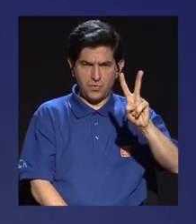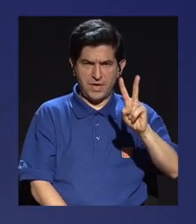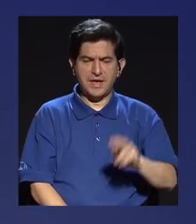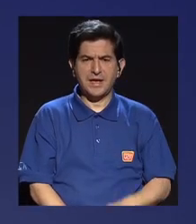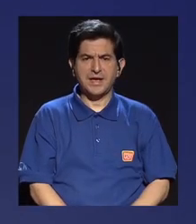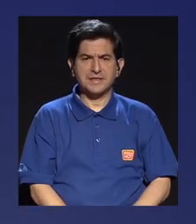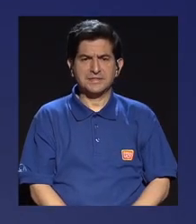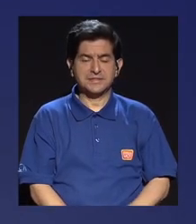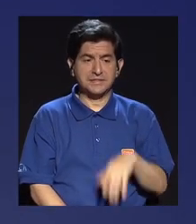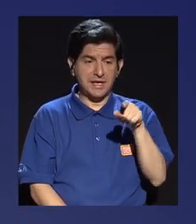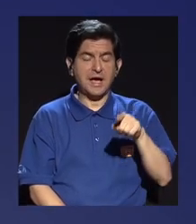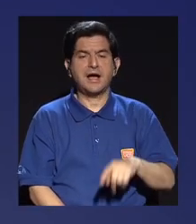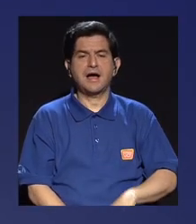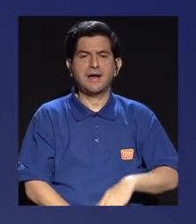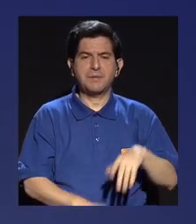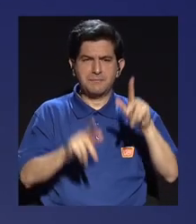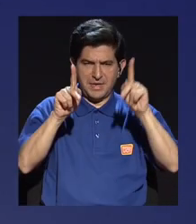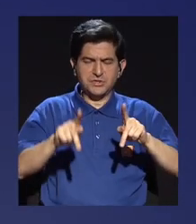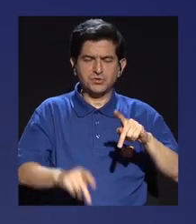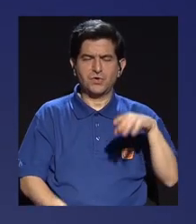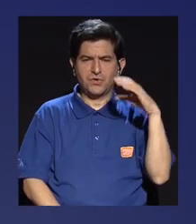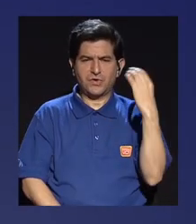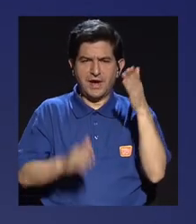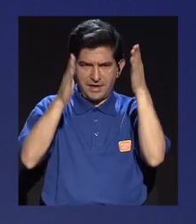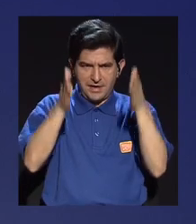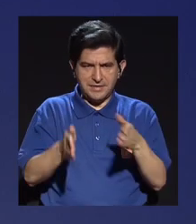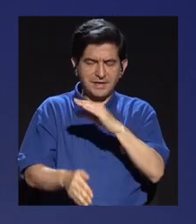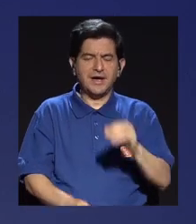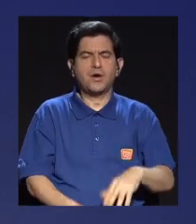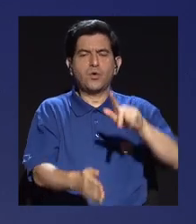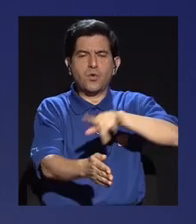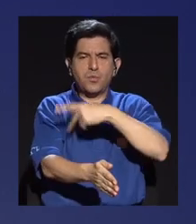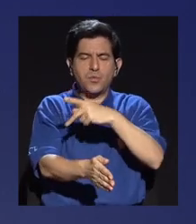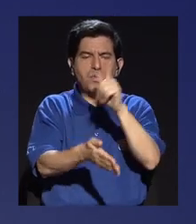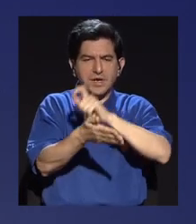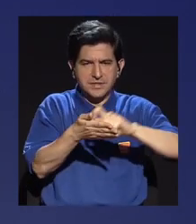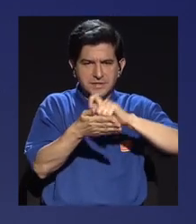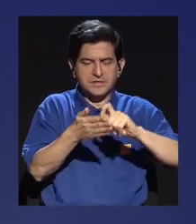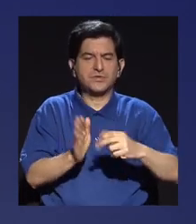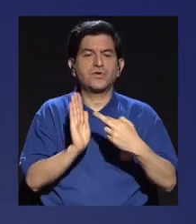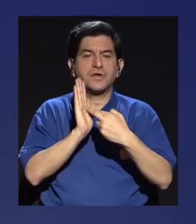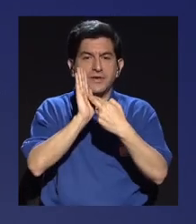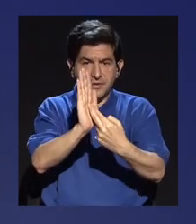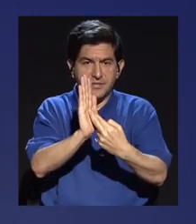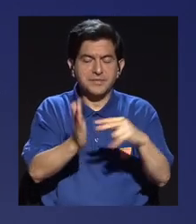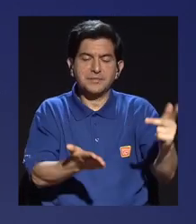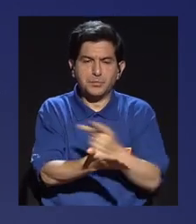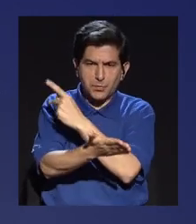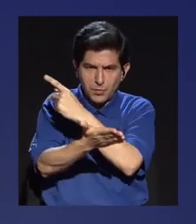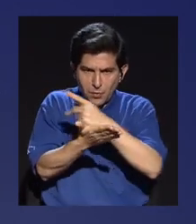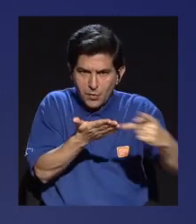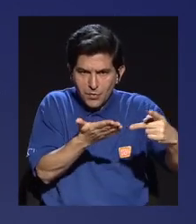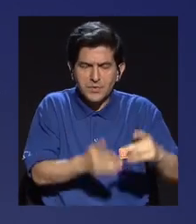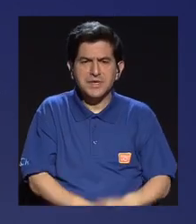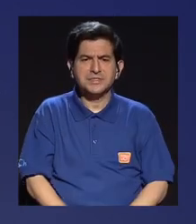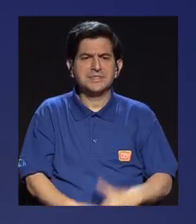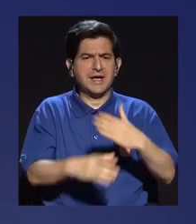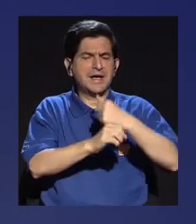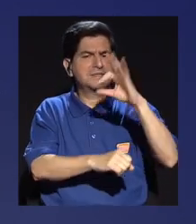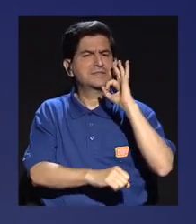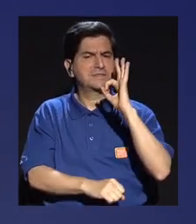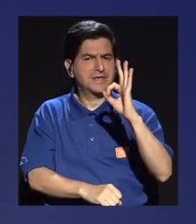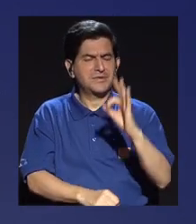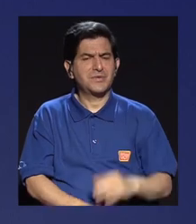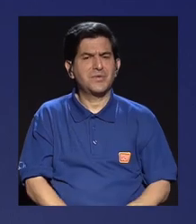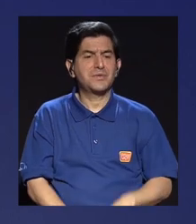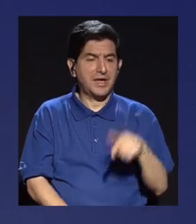que además de poeta y escritor, representa a una de las comunidades o a una de las provincias que lo hizo